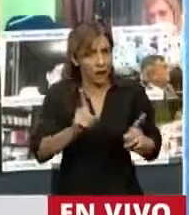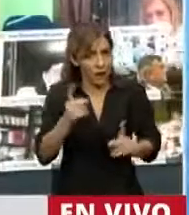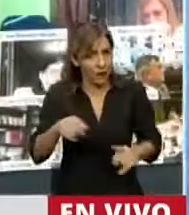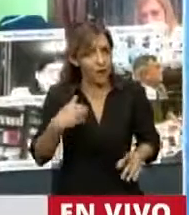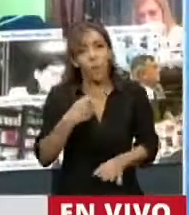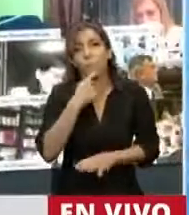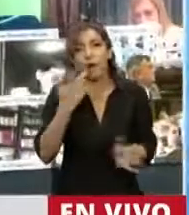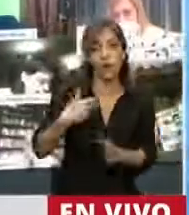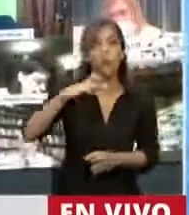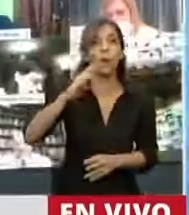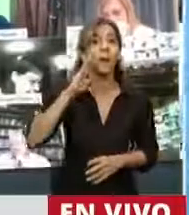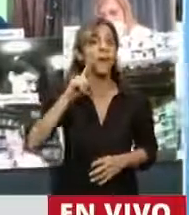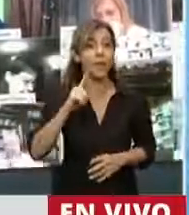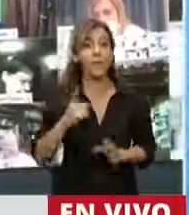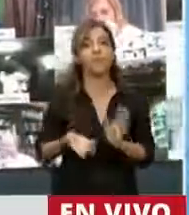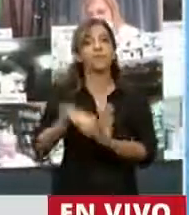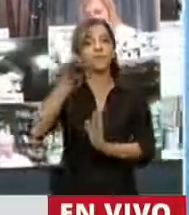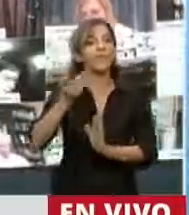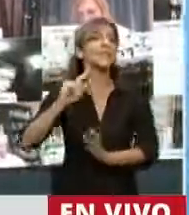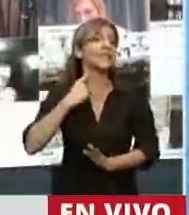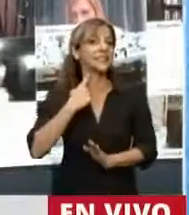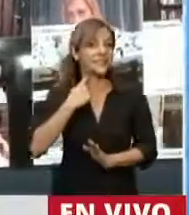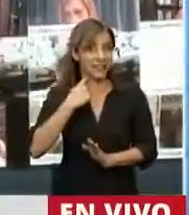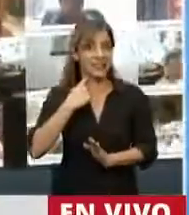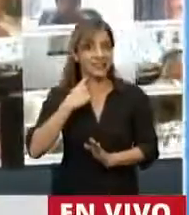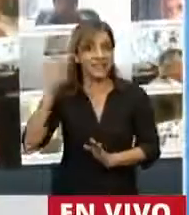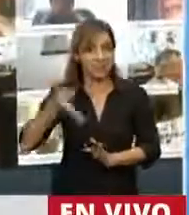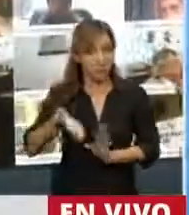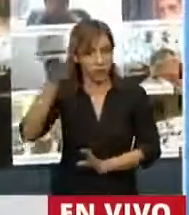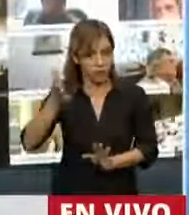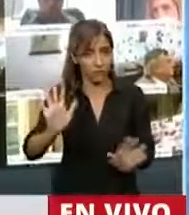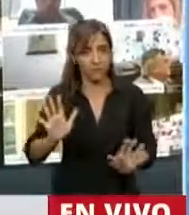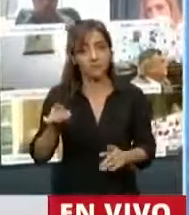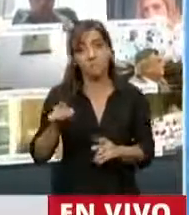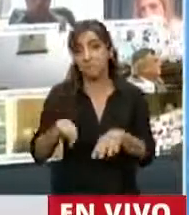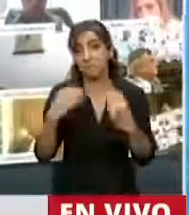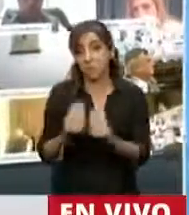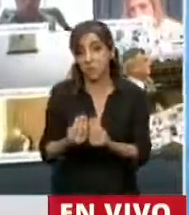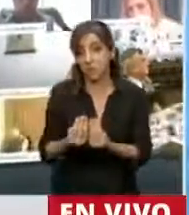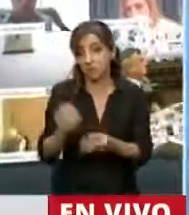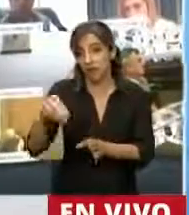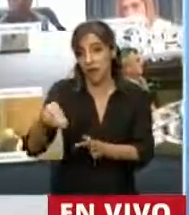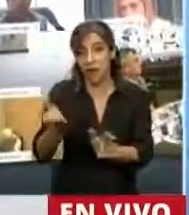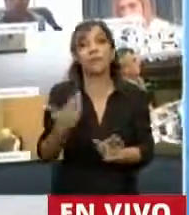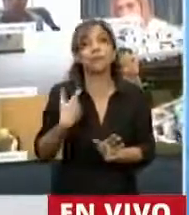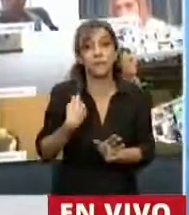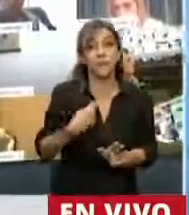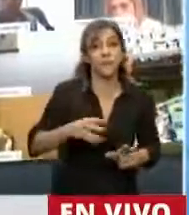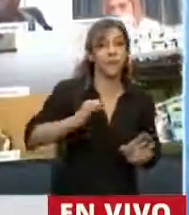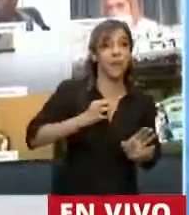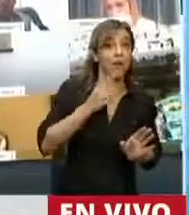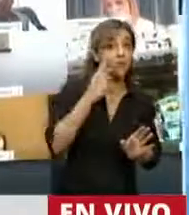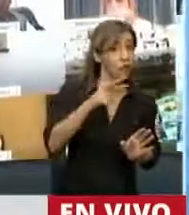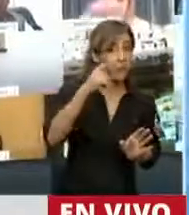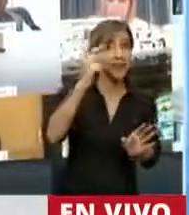el Producto Bruto Interno creció 13,7%, es un resultado escaso. Pero entre el 2010 y el